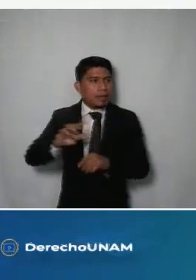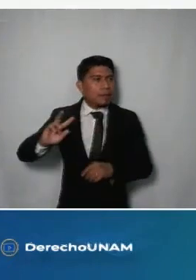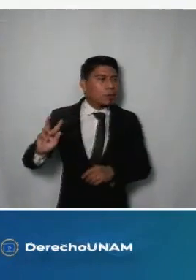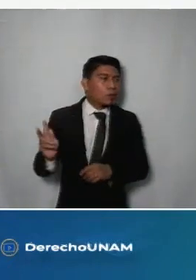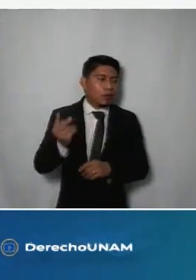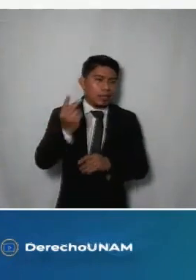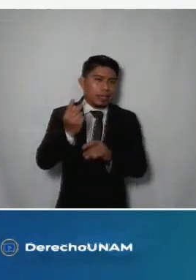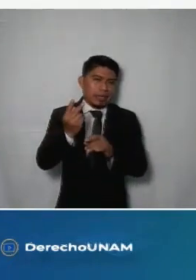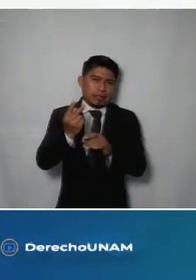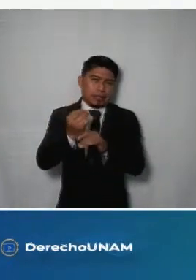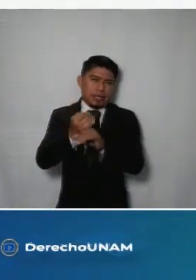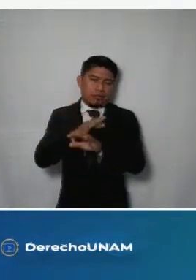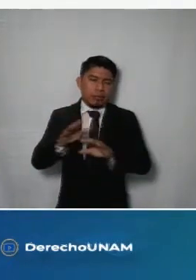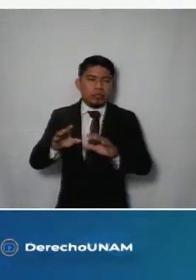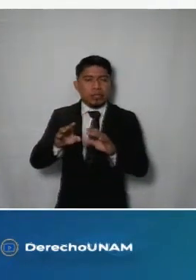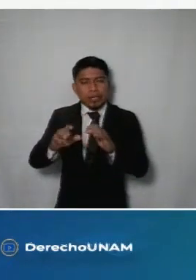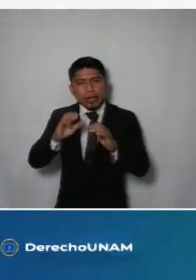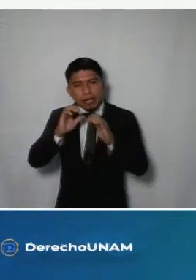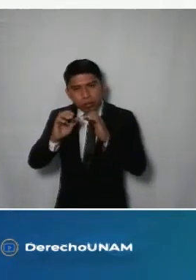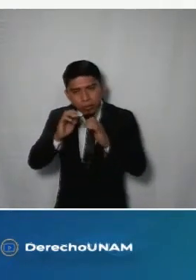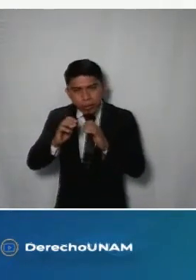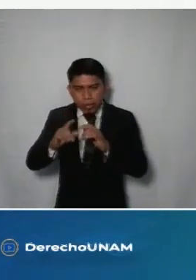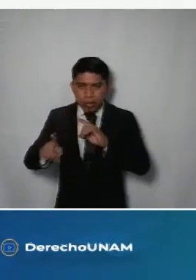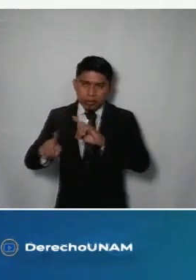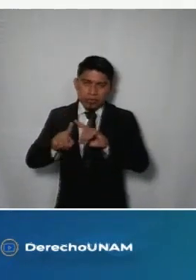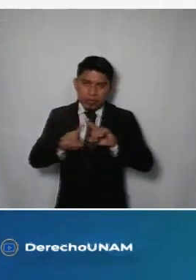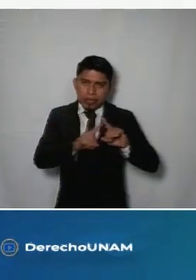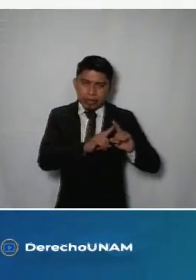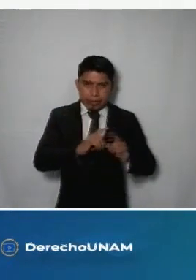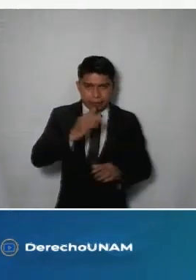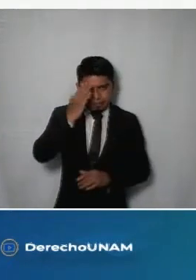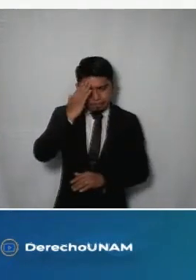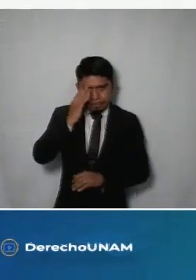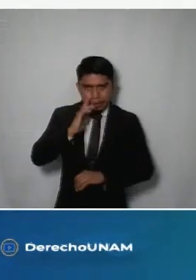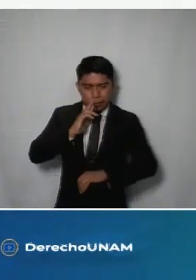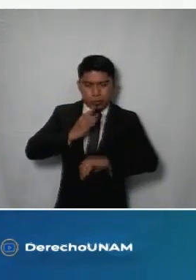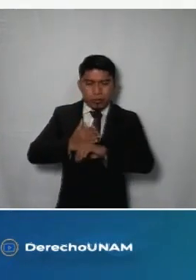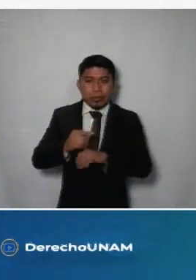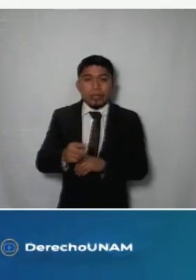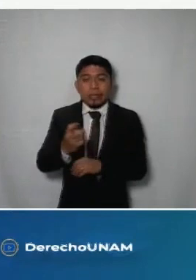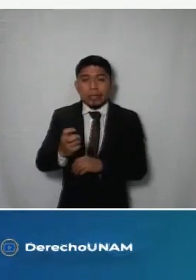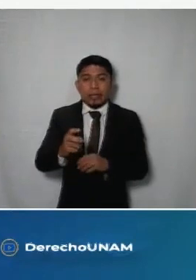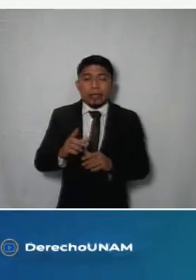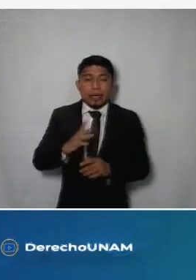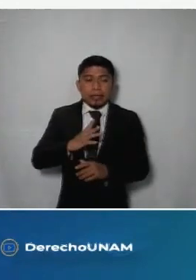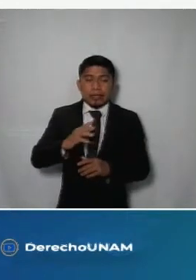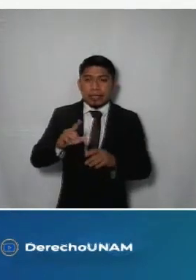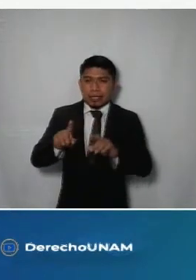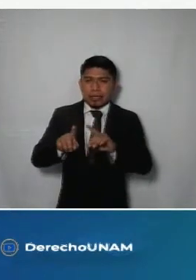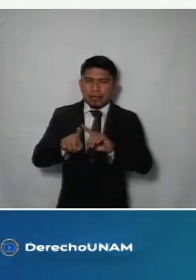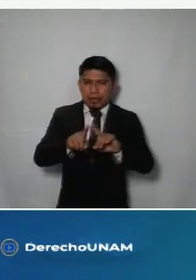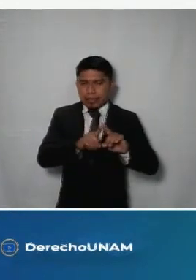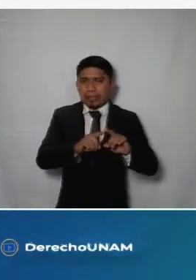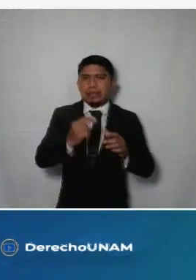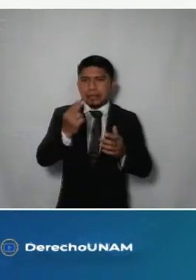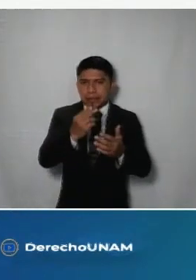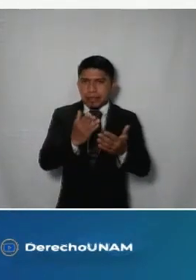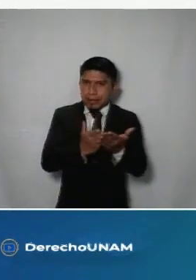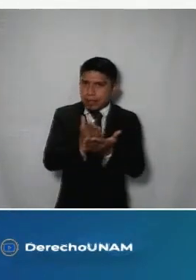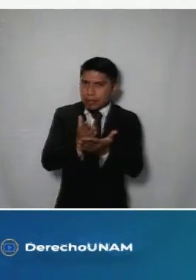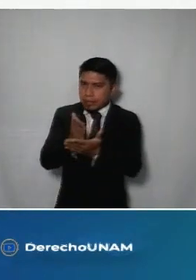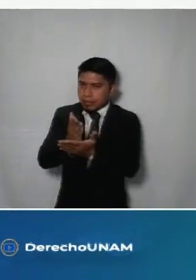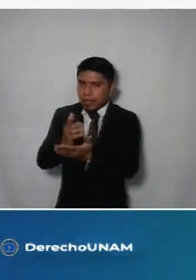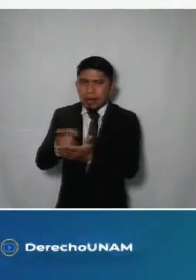y las tecnologías de la información y las comunicaciones a los entes públicos y privados respecto a las condiciones necesarias de accesibilidad